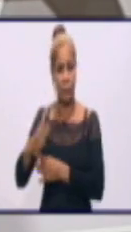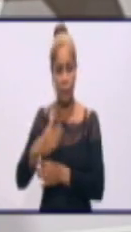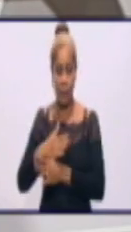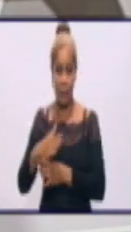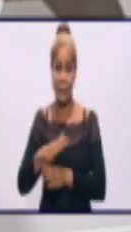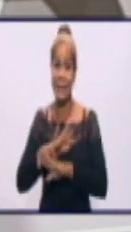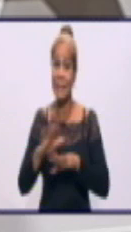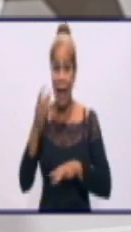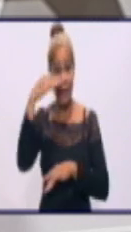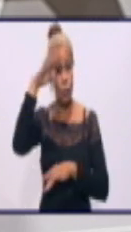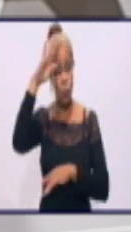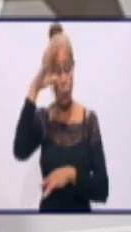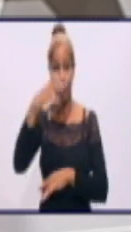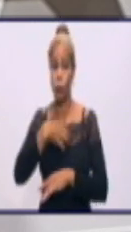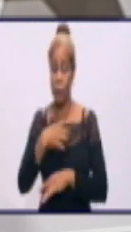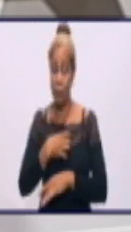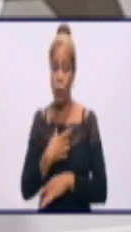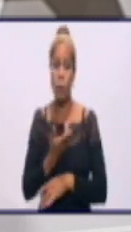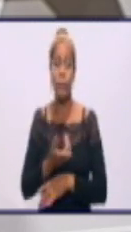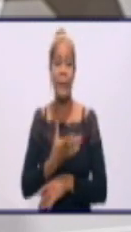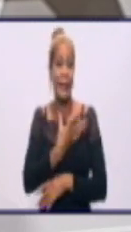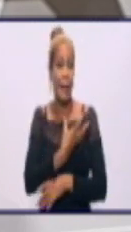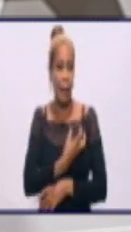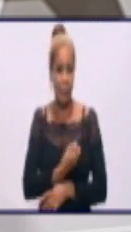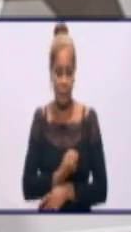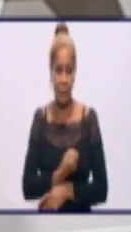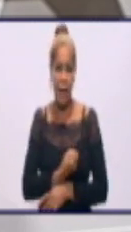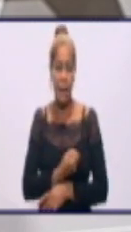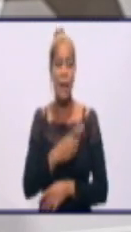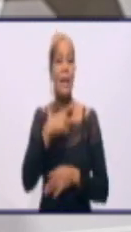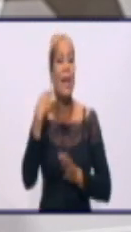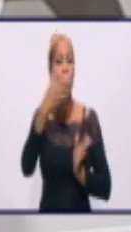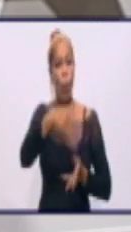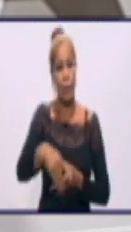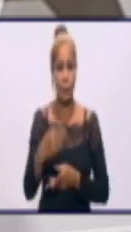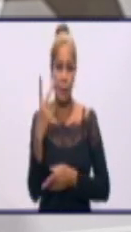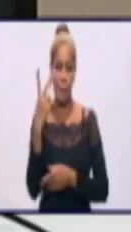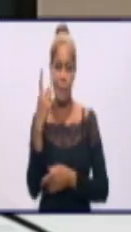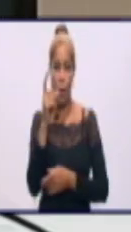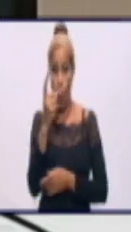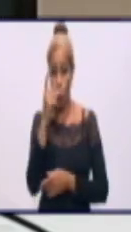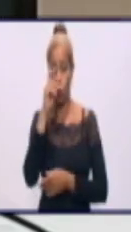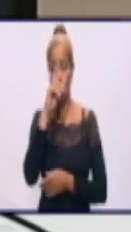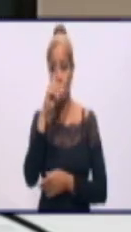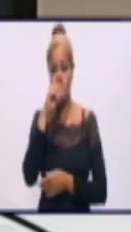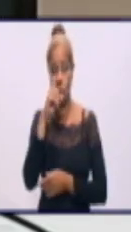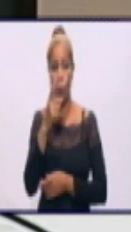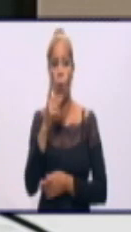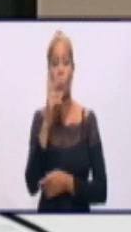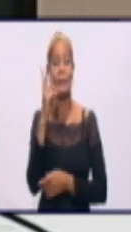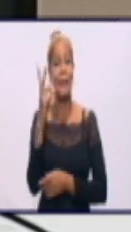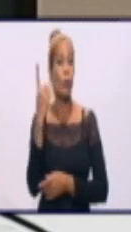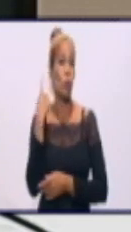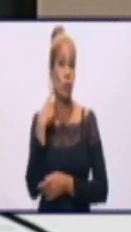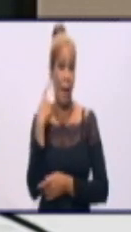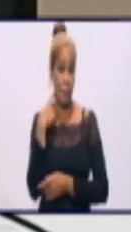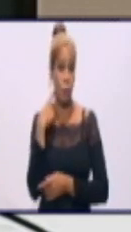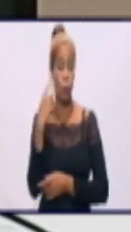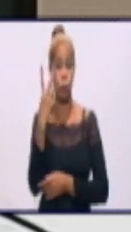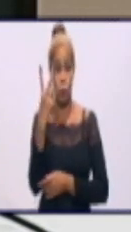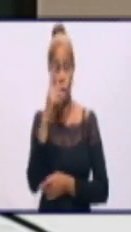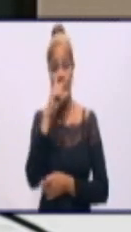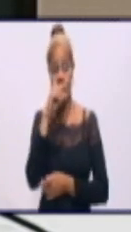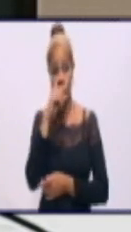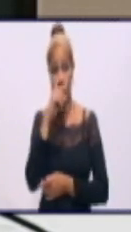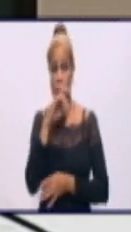lamentar un niño de dos años fallecido en La Habana y tenemos niños críticos, niños graves, fundamentalmente son niños que tienen